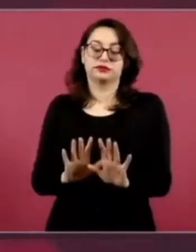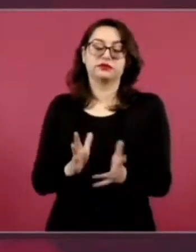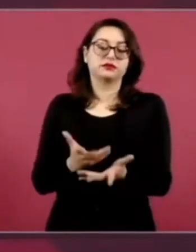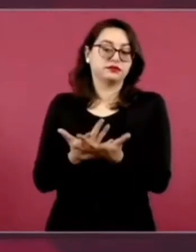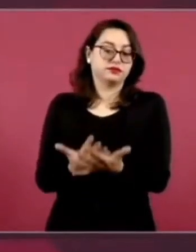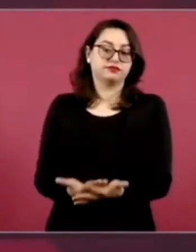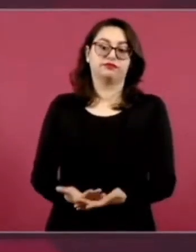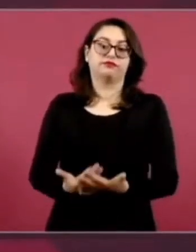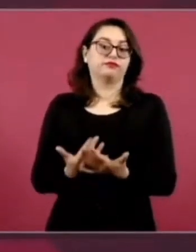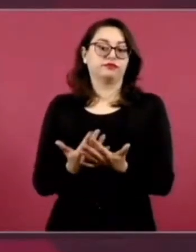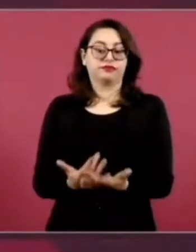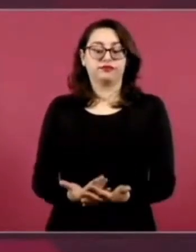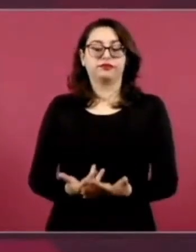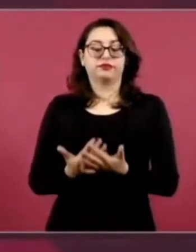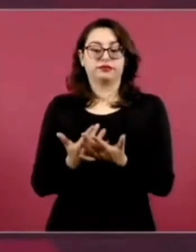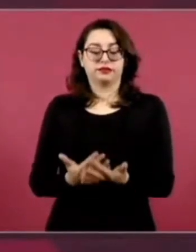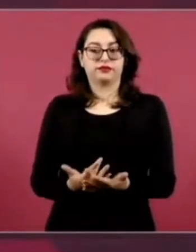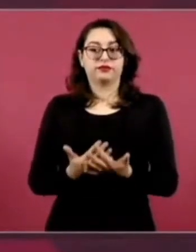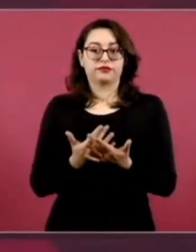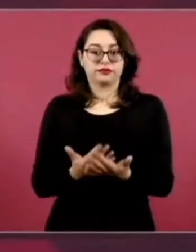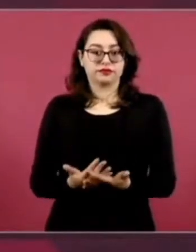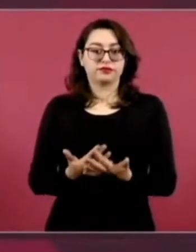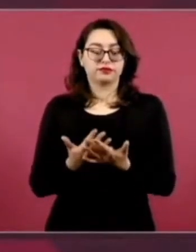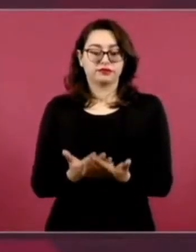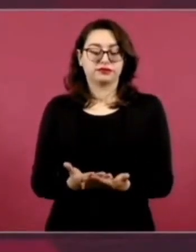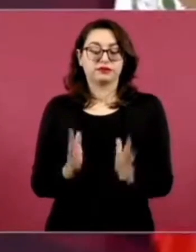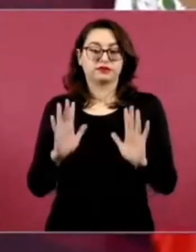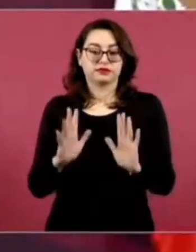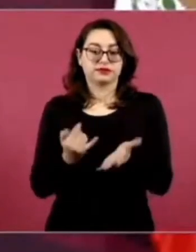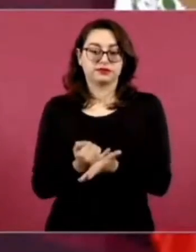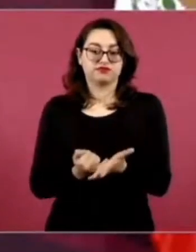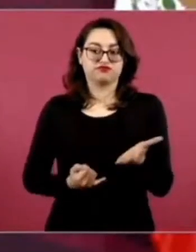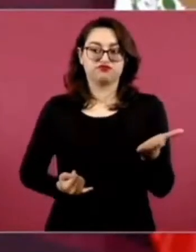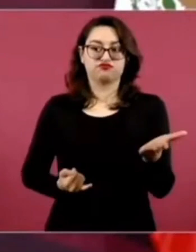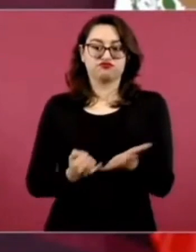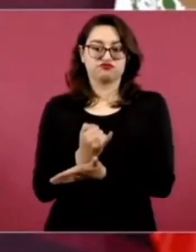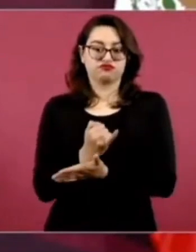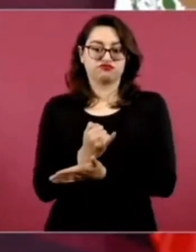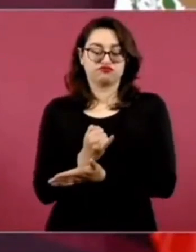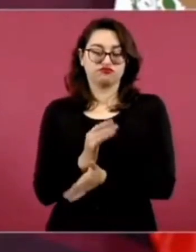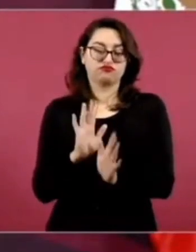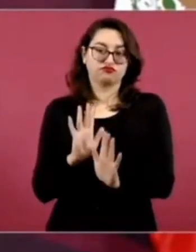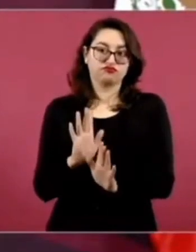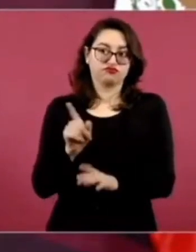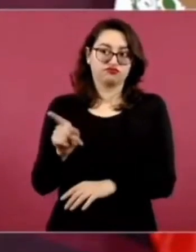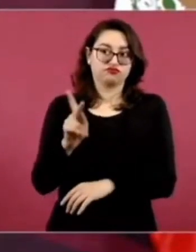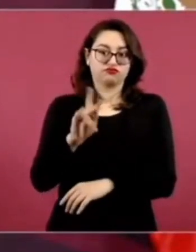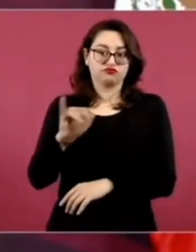a que resuelva el Poder Judicial.